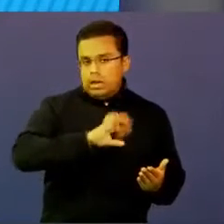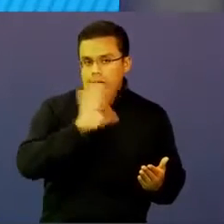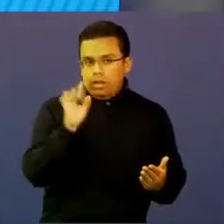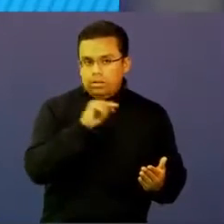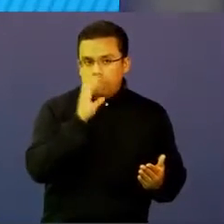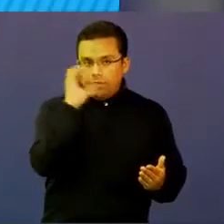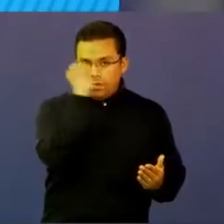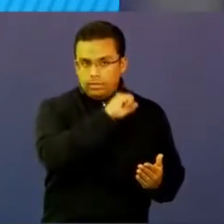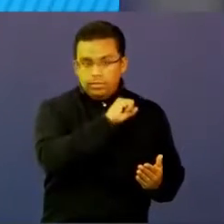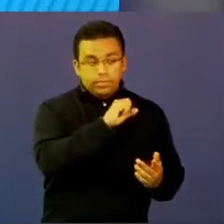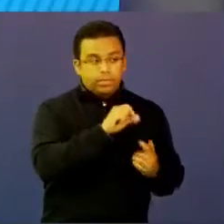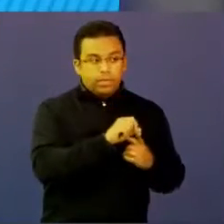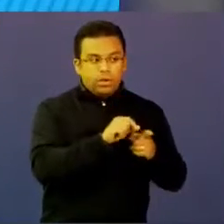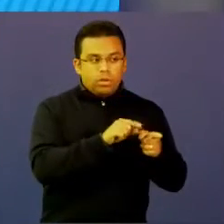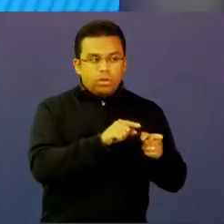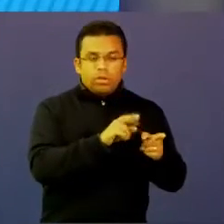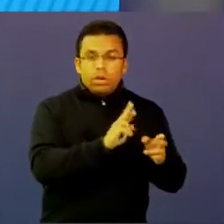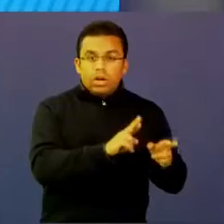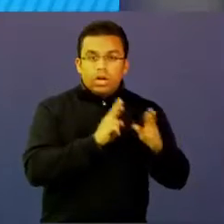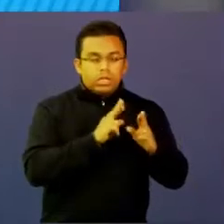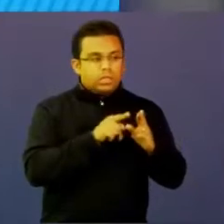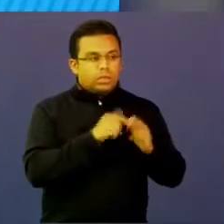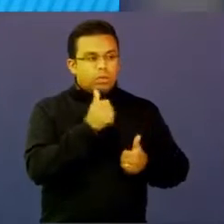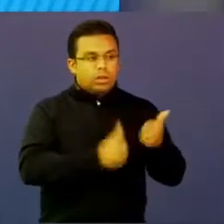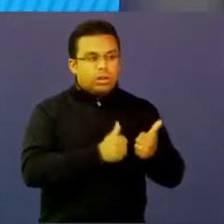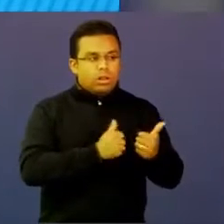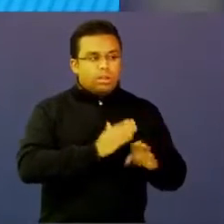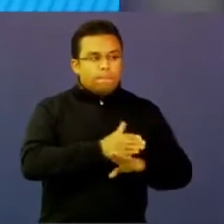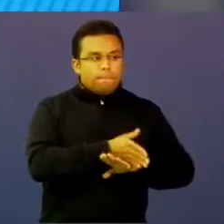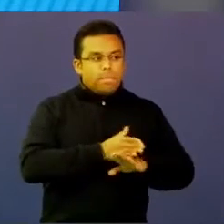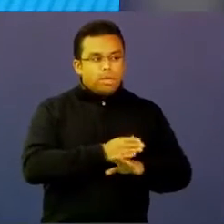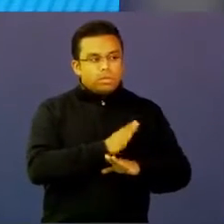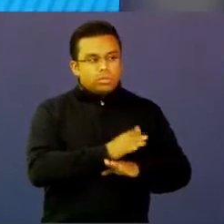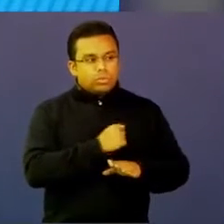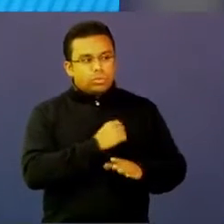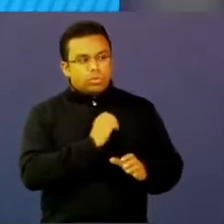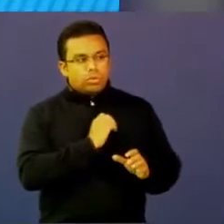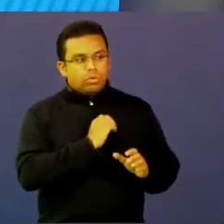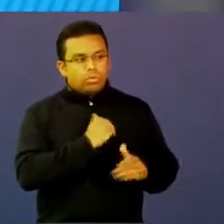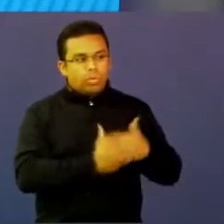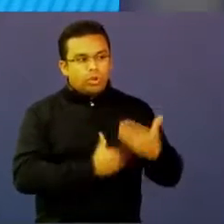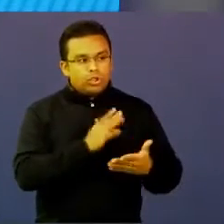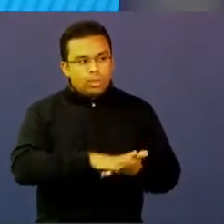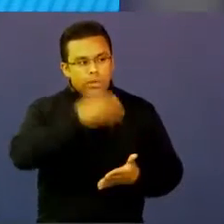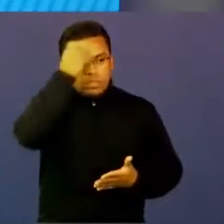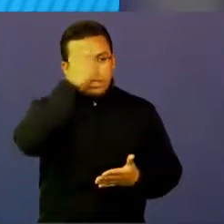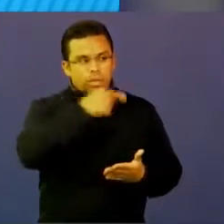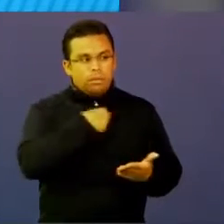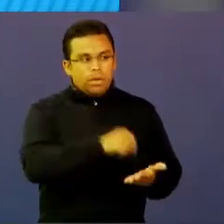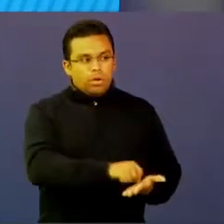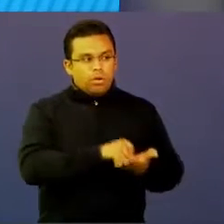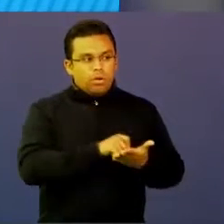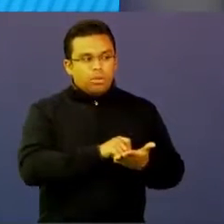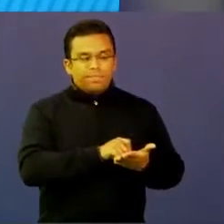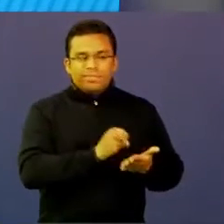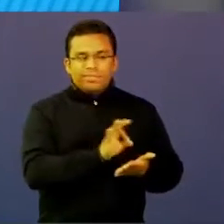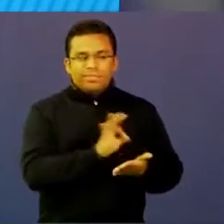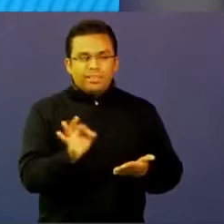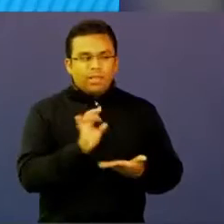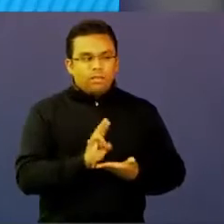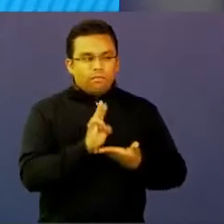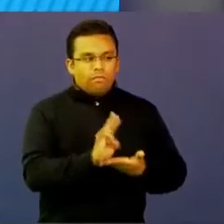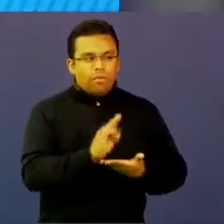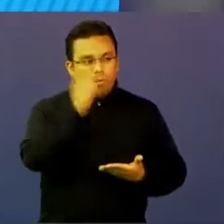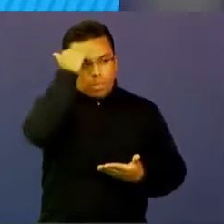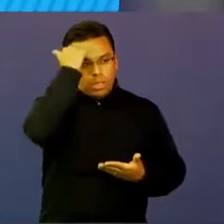aprendizaje y que no logra desarrollar ni procesos de pensamiento, ni estilos cognitivos, ni capacidad de plantear y